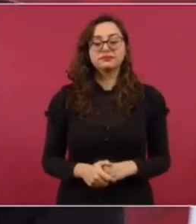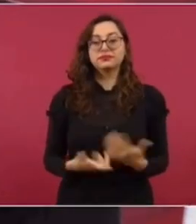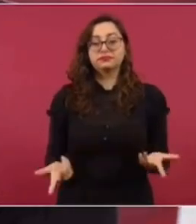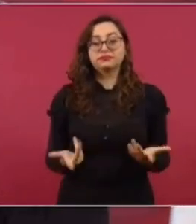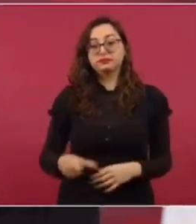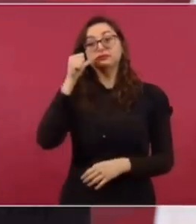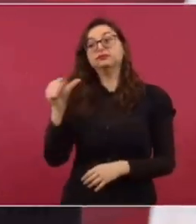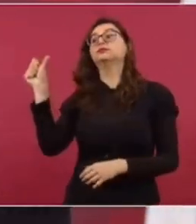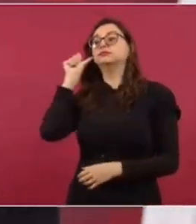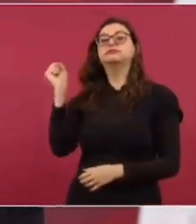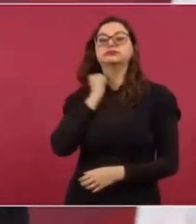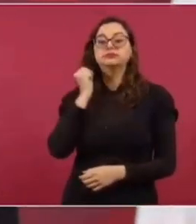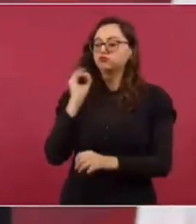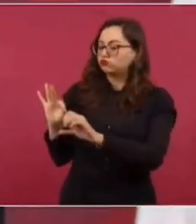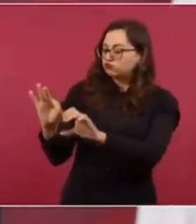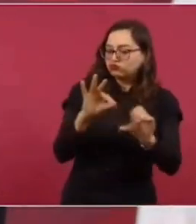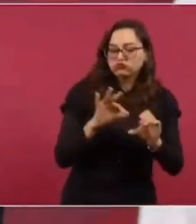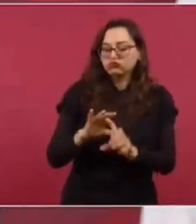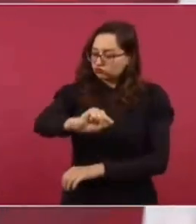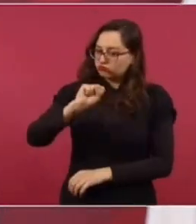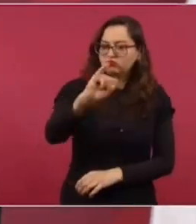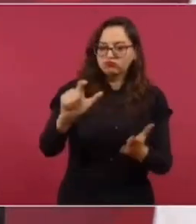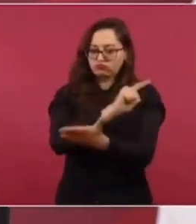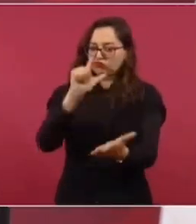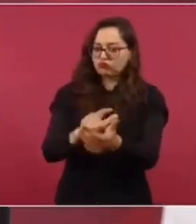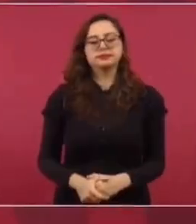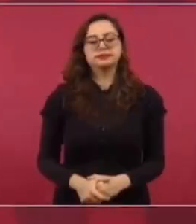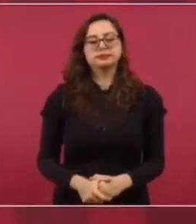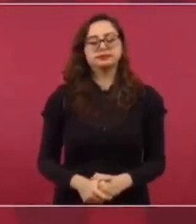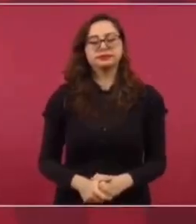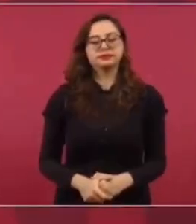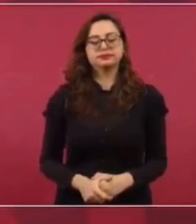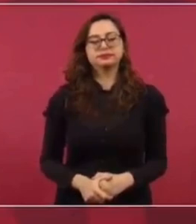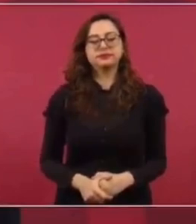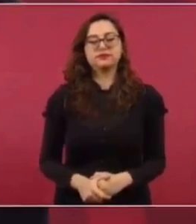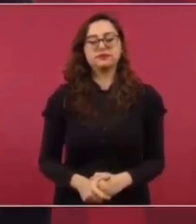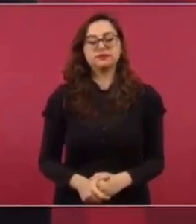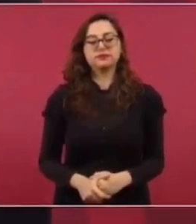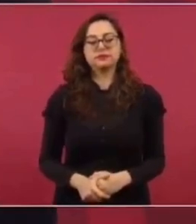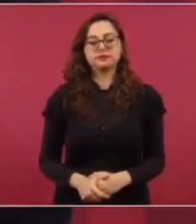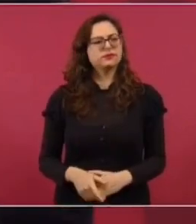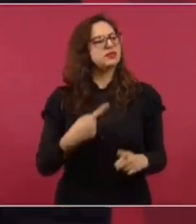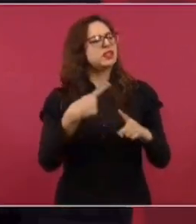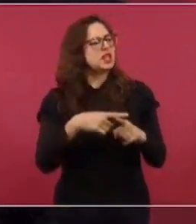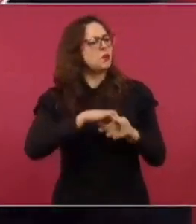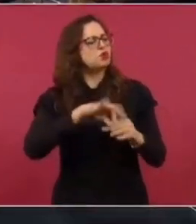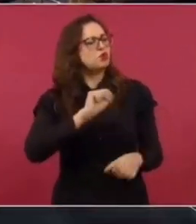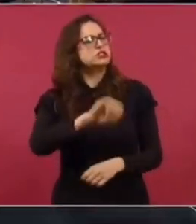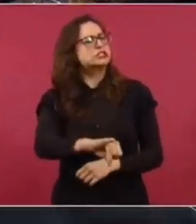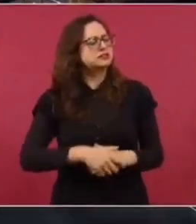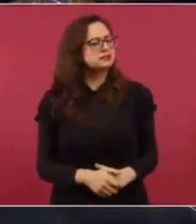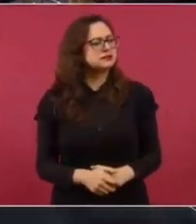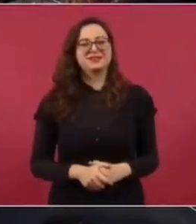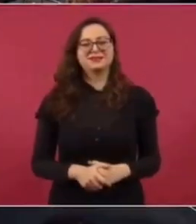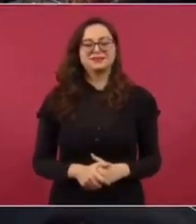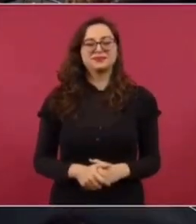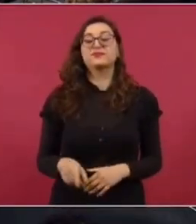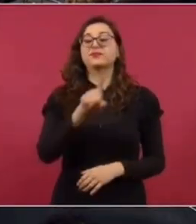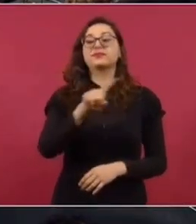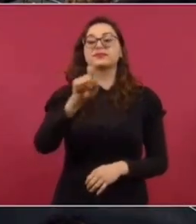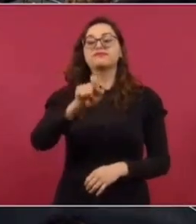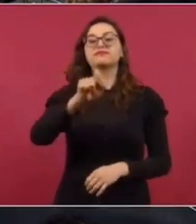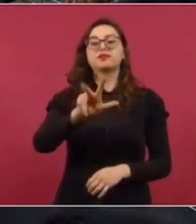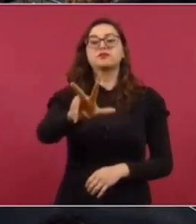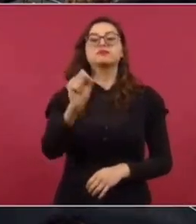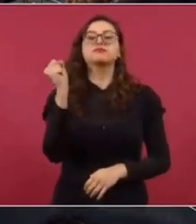votaron por la reforma a la ley electoral. Ojalá y podamos poner sus nombres. Producción. 128